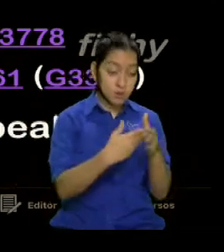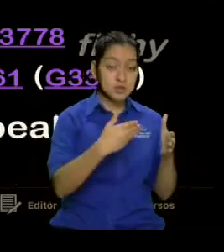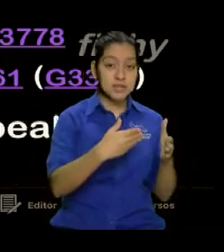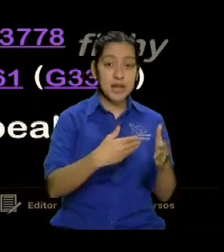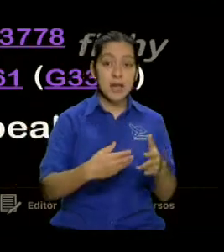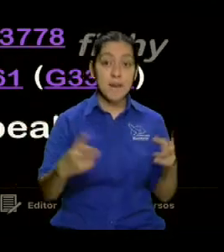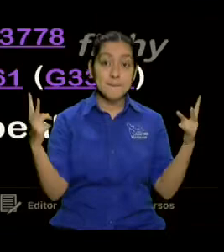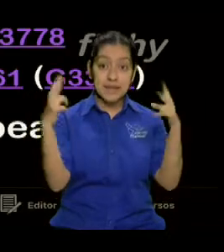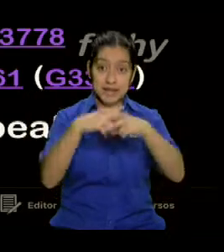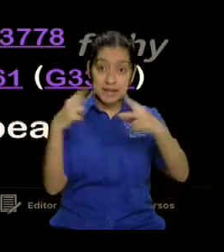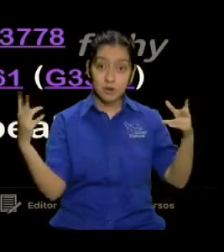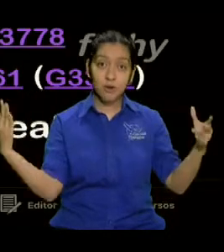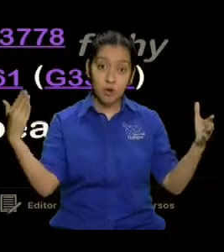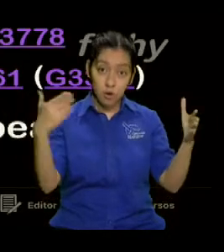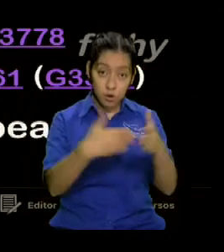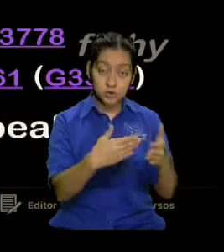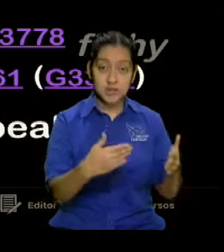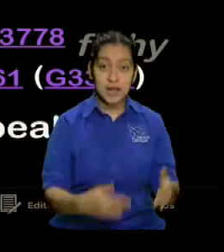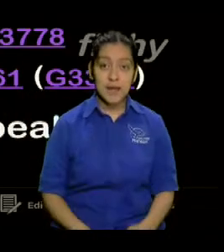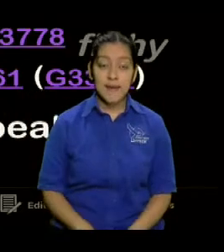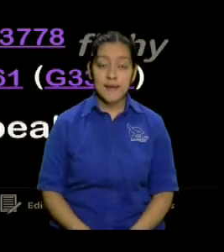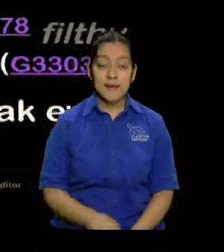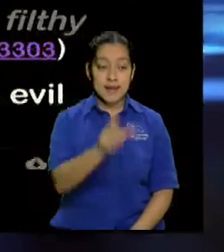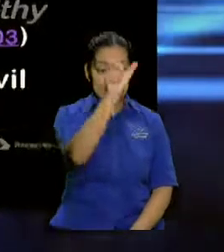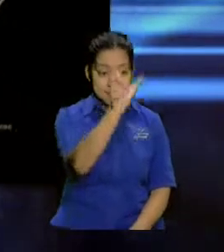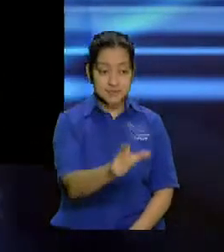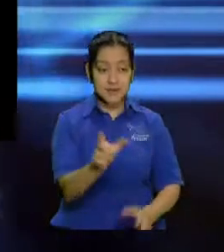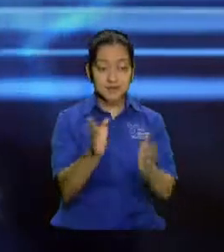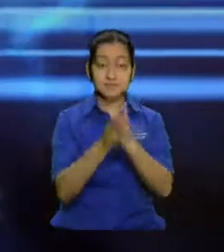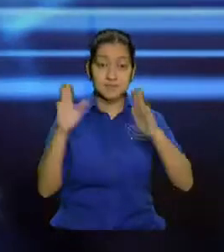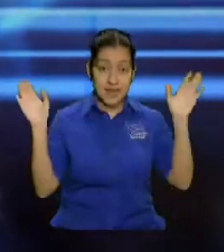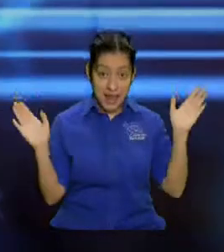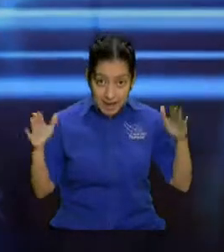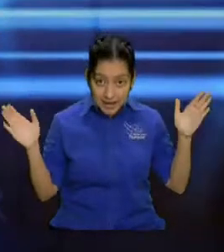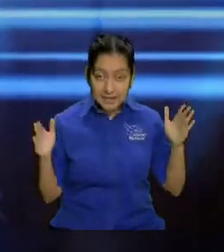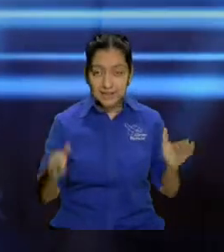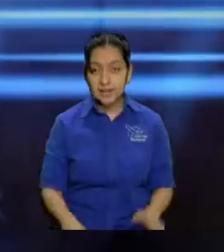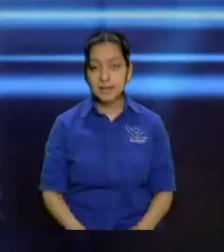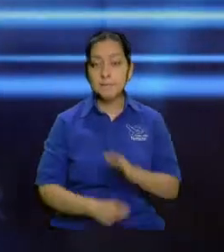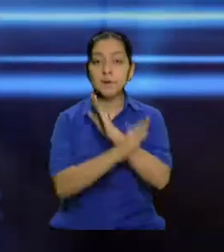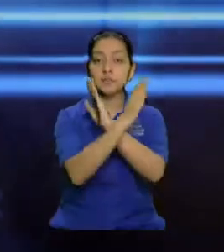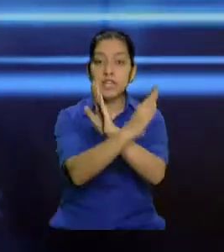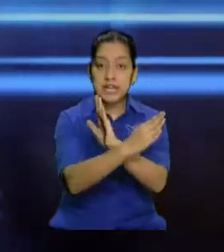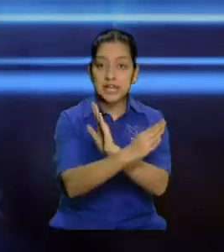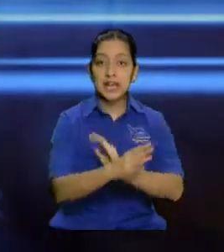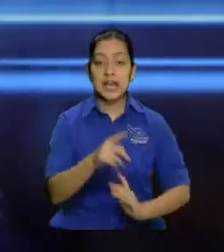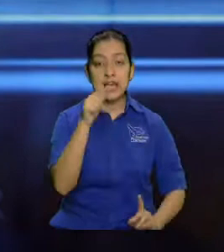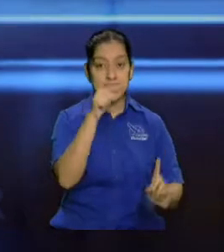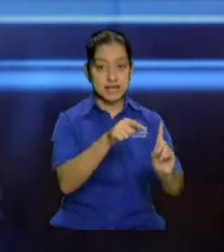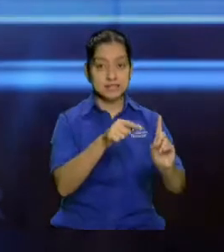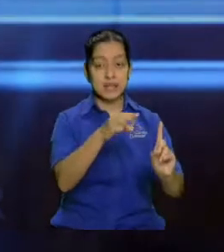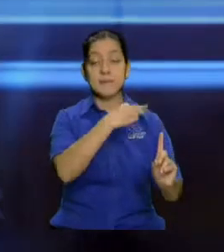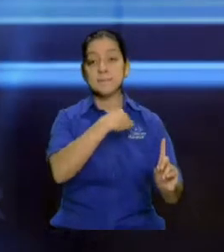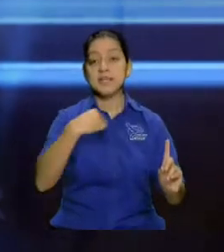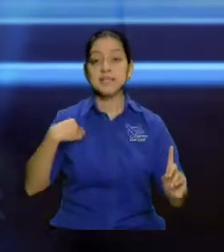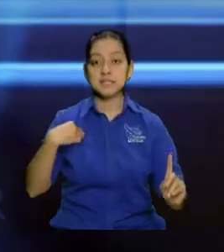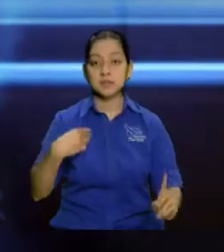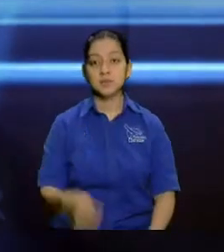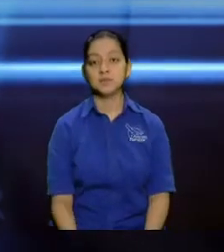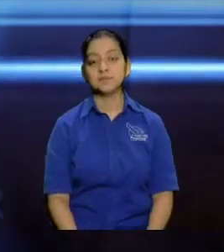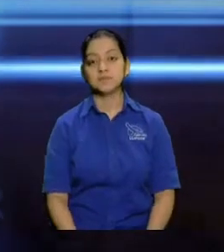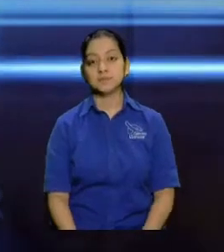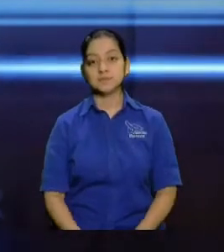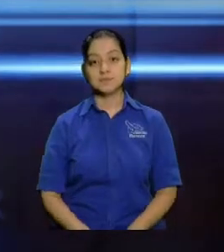que está cubriendo a ese ministro. Los ministros son cubiertos a veces por ángeles, a veces por arcángeles